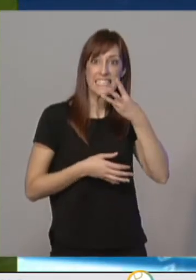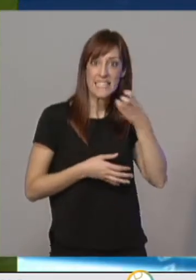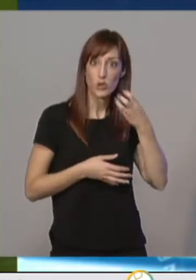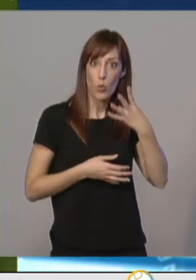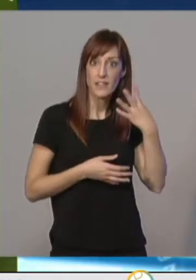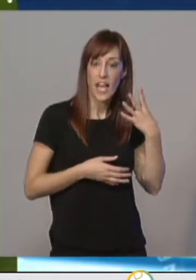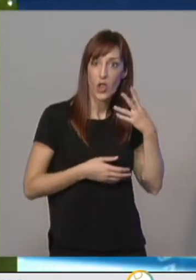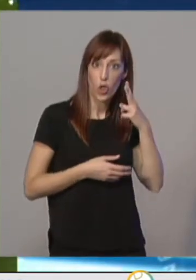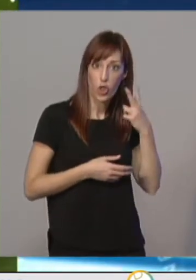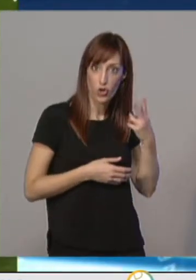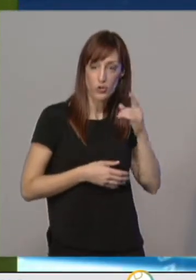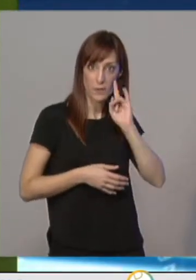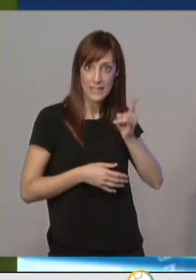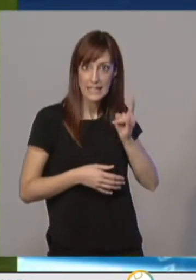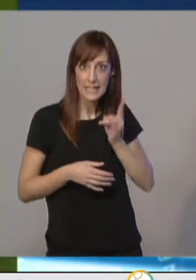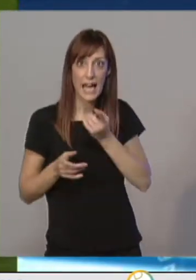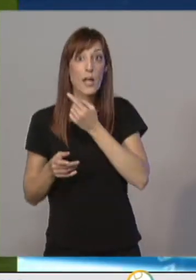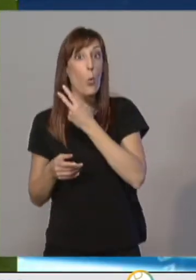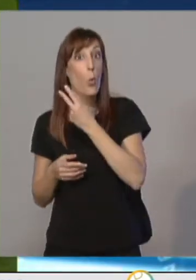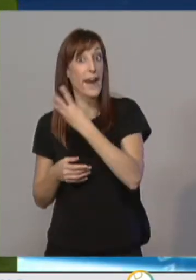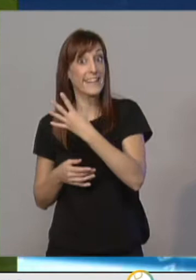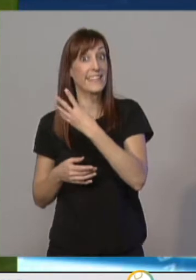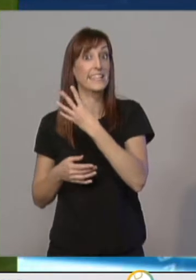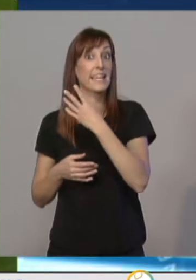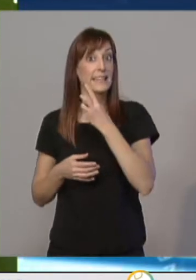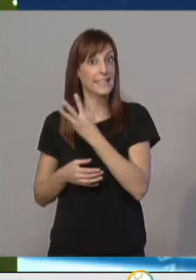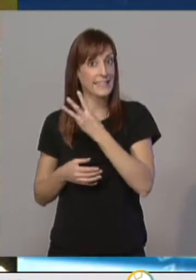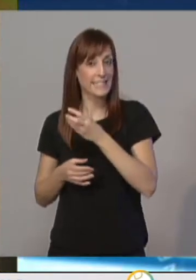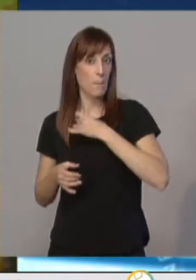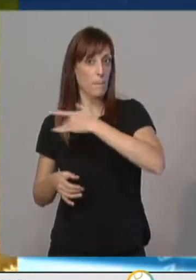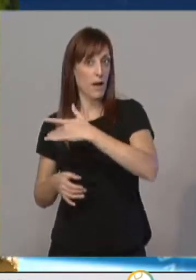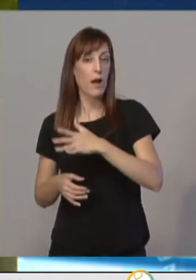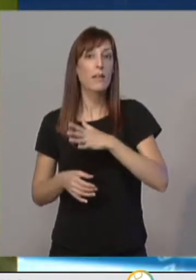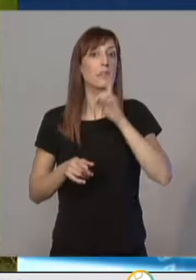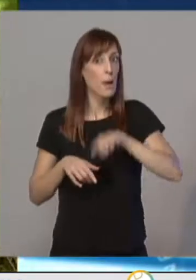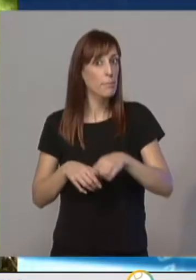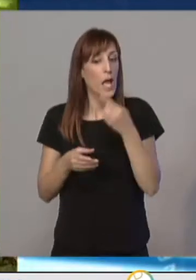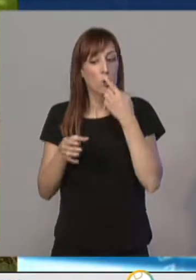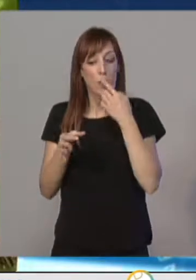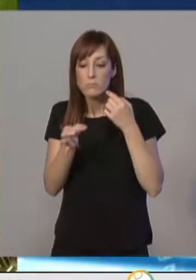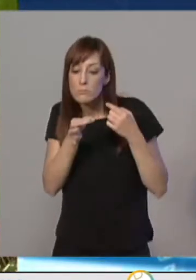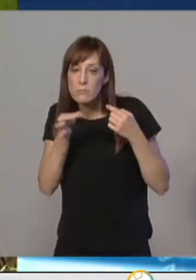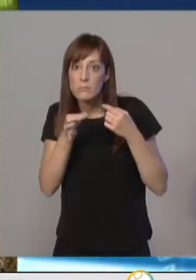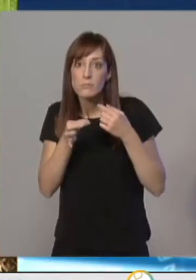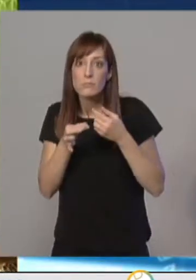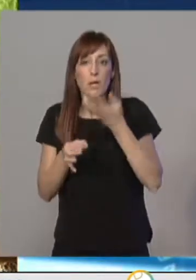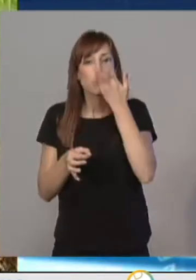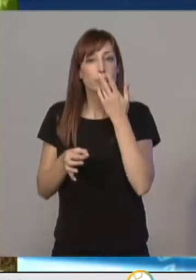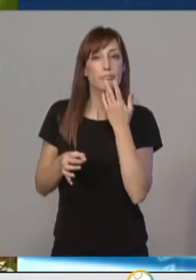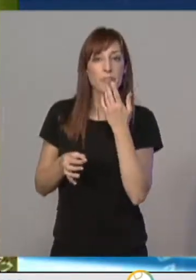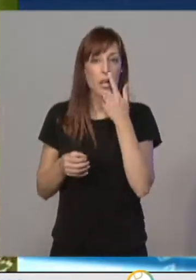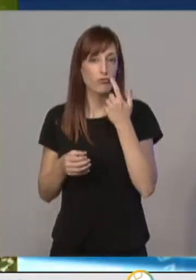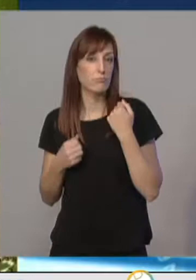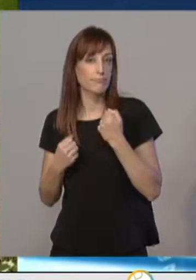43 de blanca. Con ello se espera obtener vinos equilibrados con gran intensidad aromática... ...y muy buena extracción de color. Los